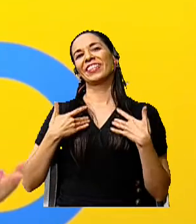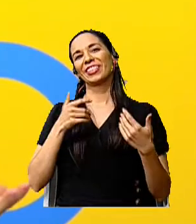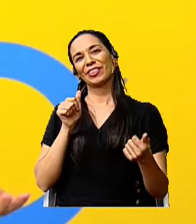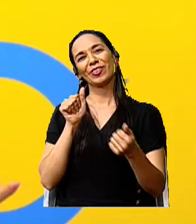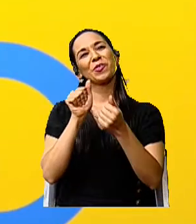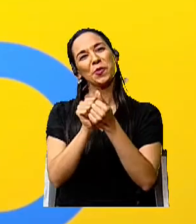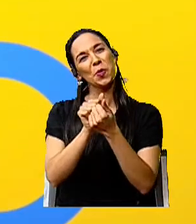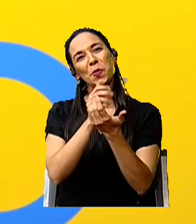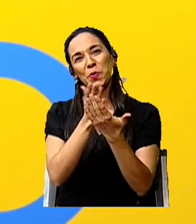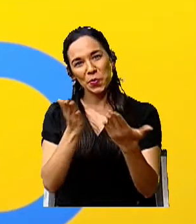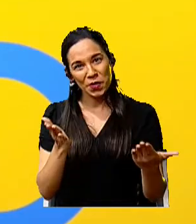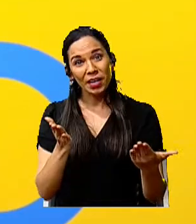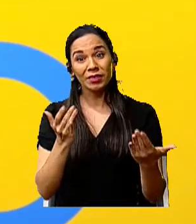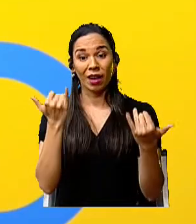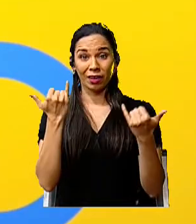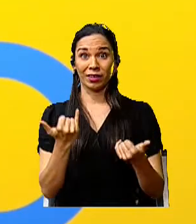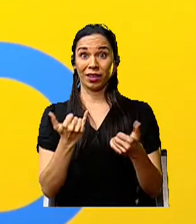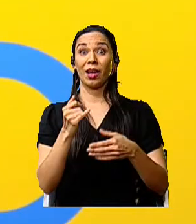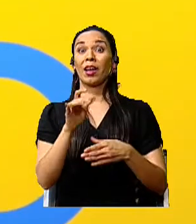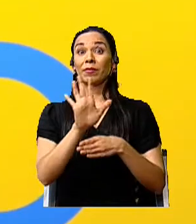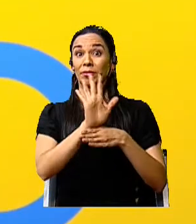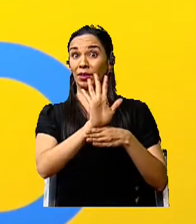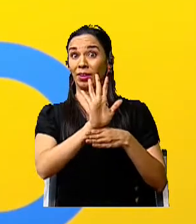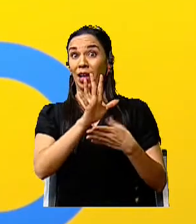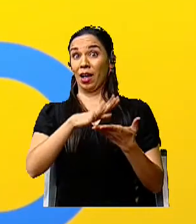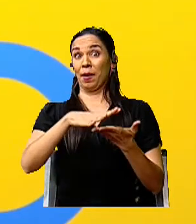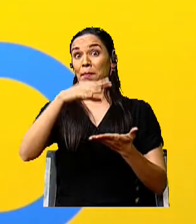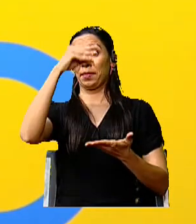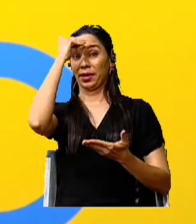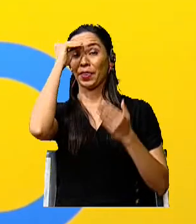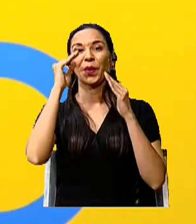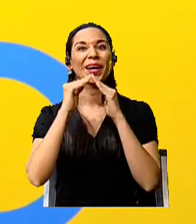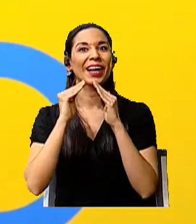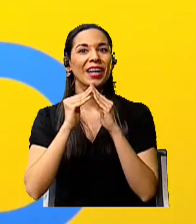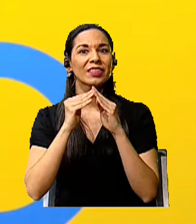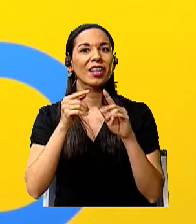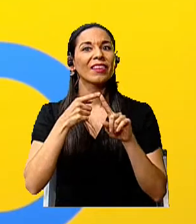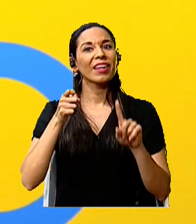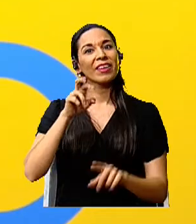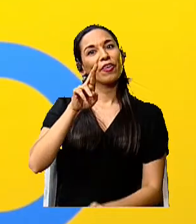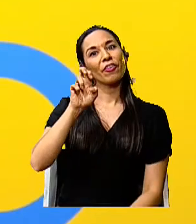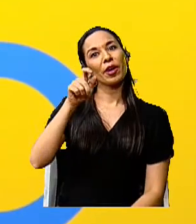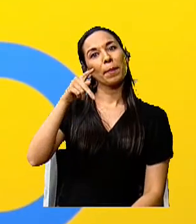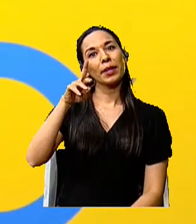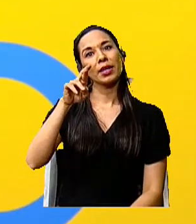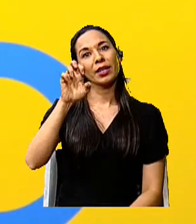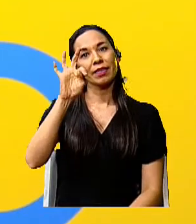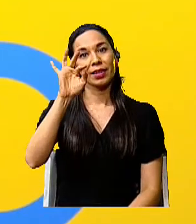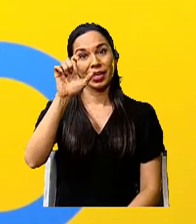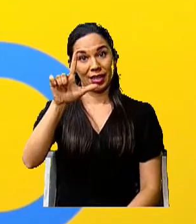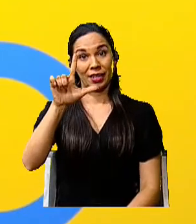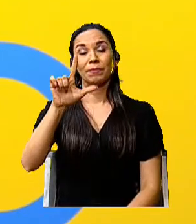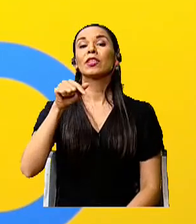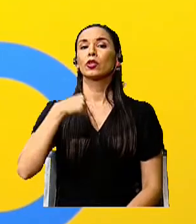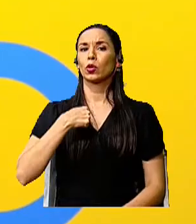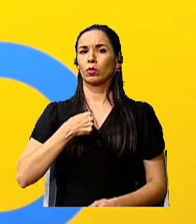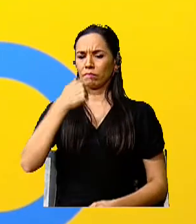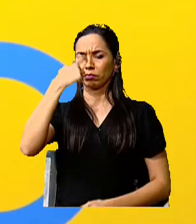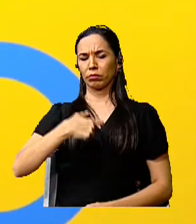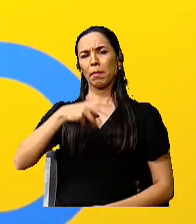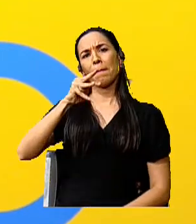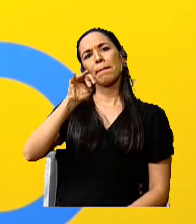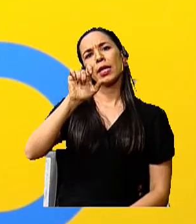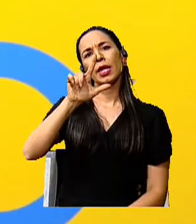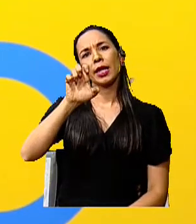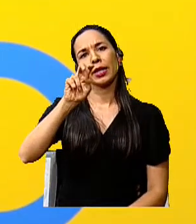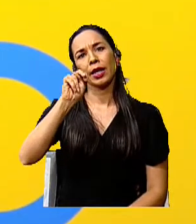aquí en su programa Aprendo en Casa desde Repretel. Soy la profesora Milena González. Estaré